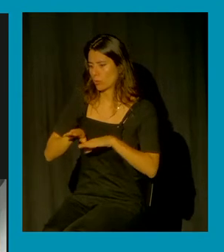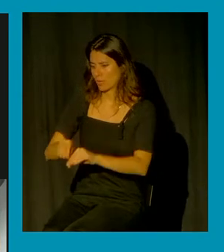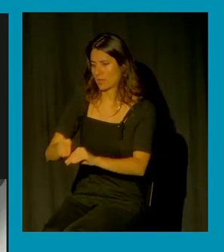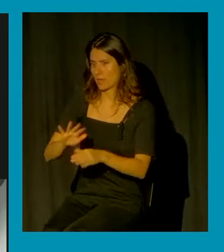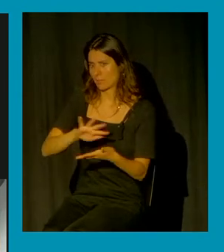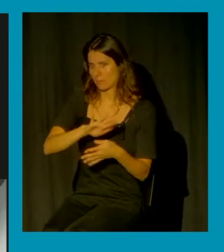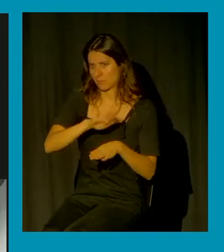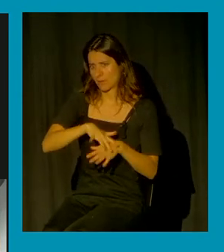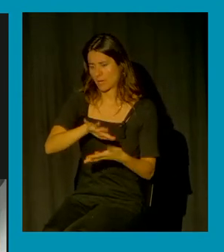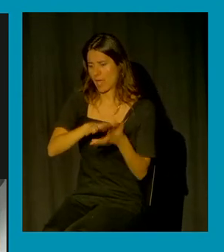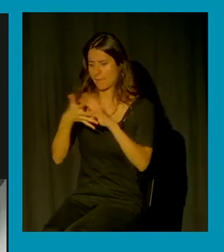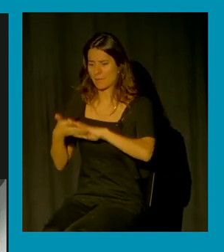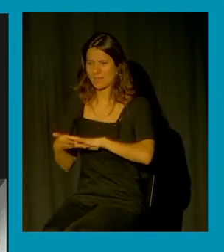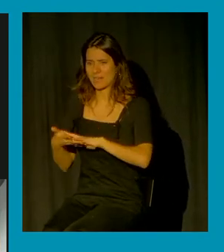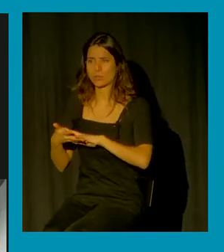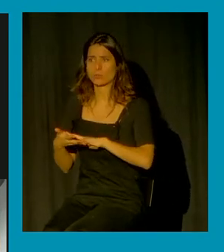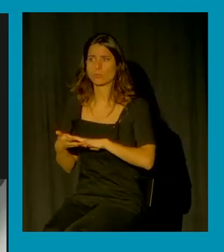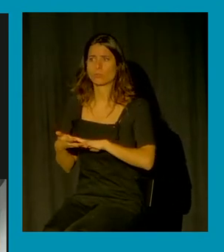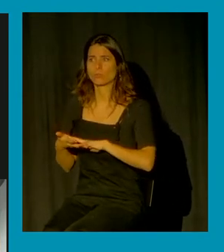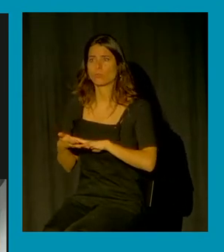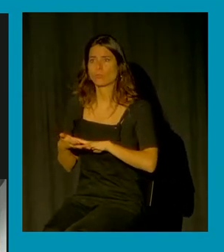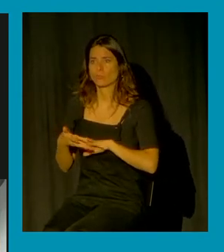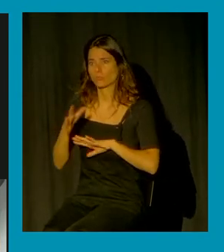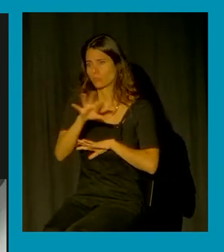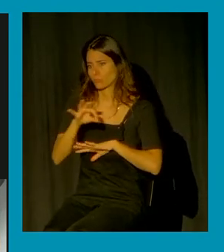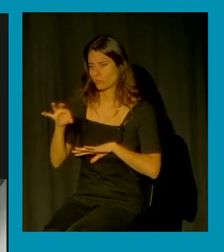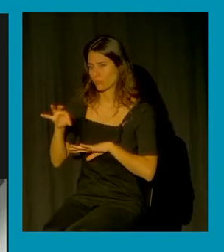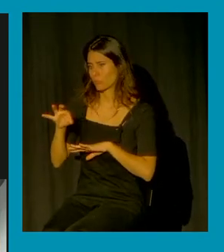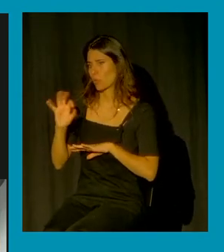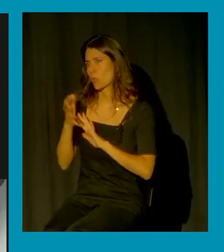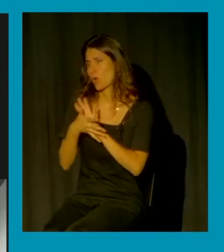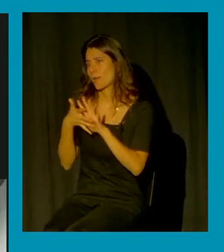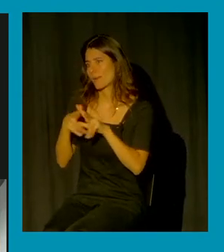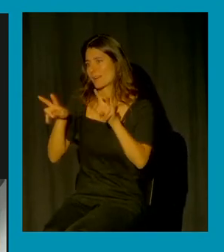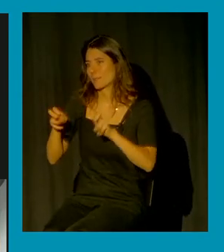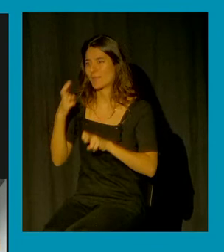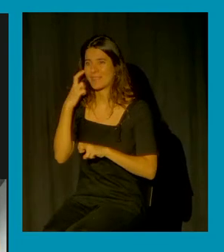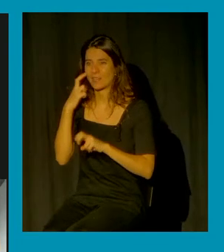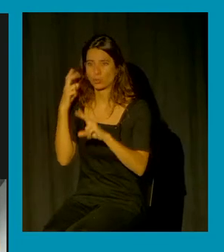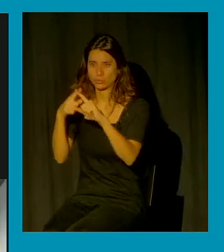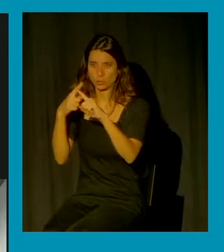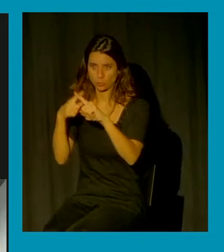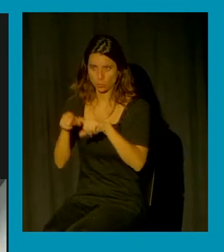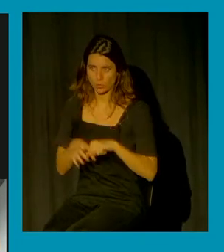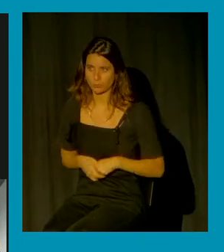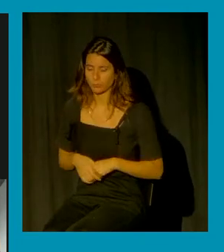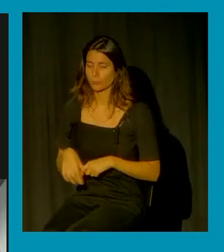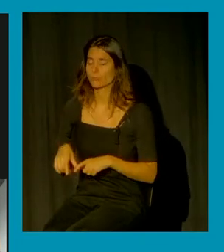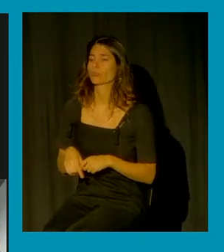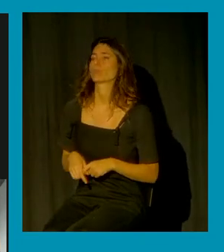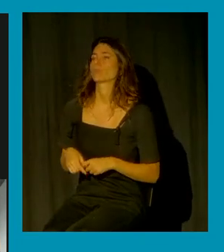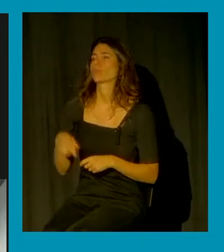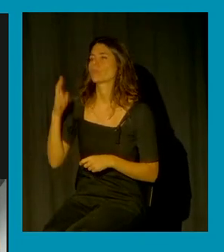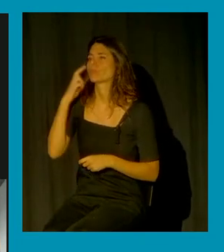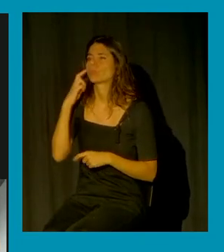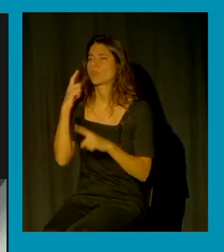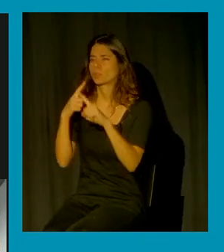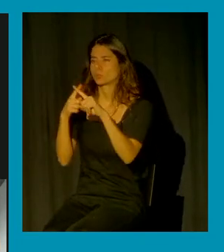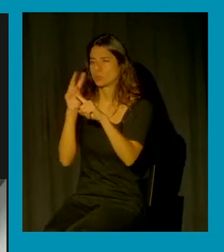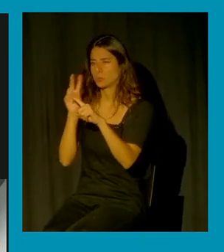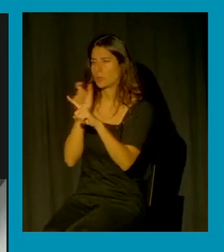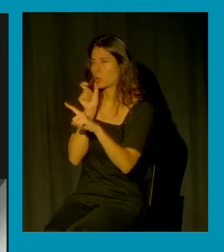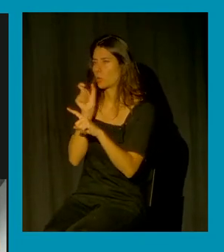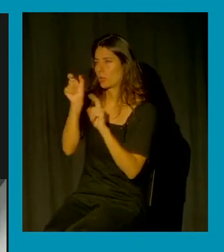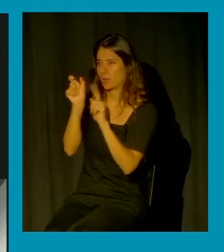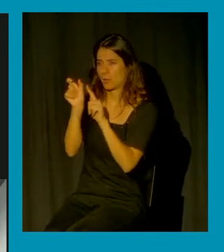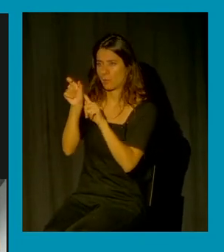extrapolarlo para tratar de hablar del terror sexual y conceptualizar el terror sexual como una tecnología